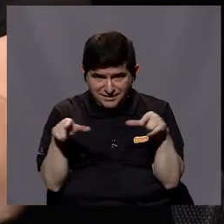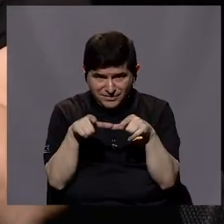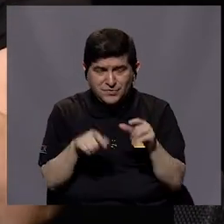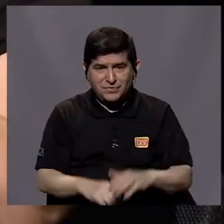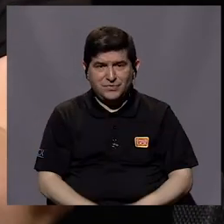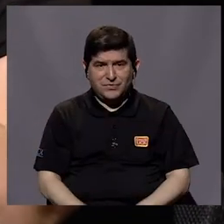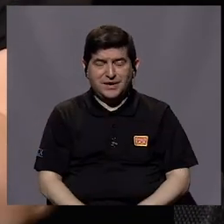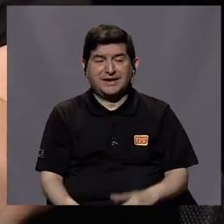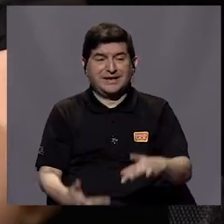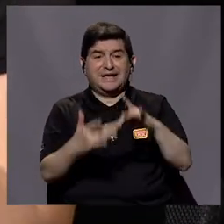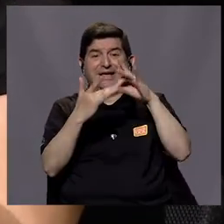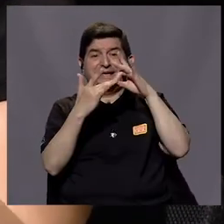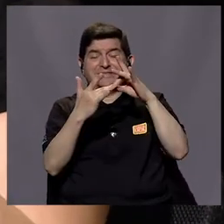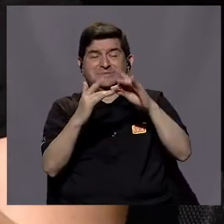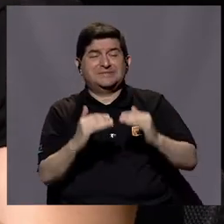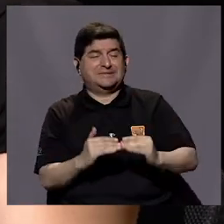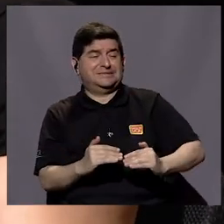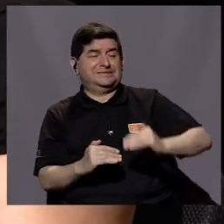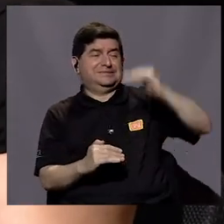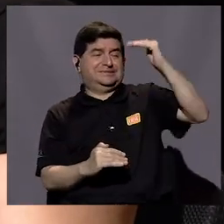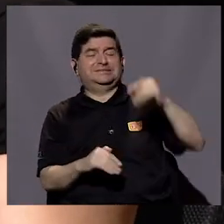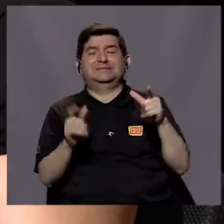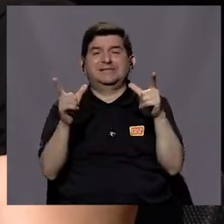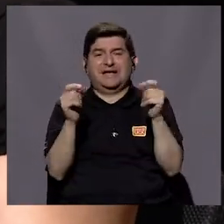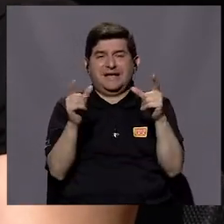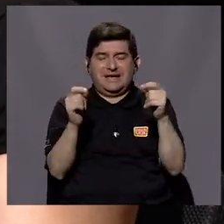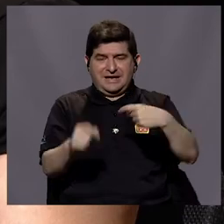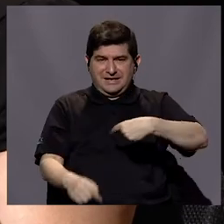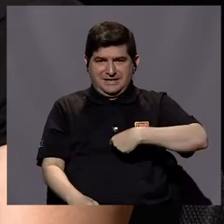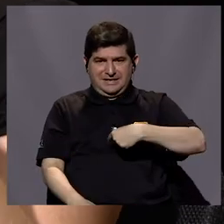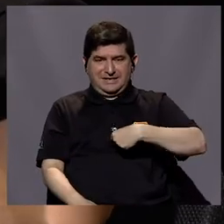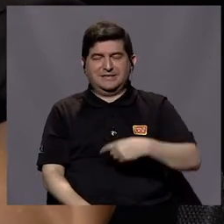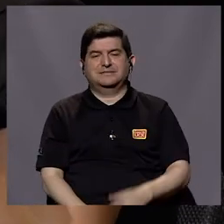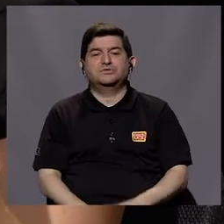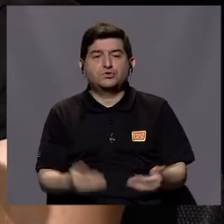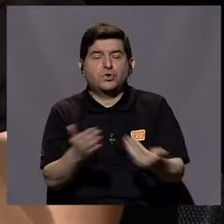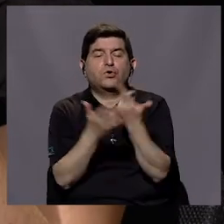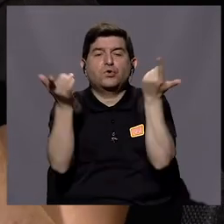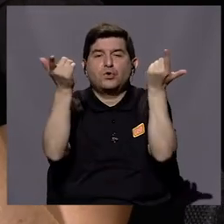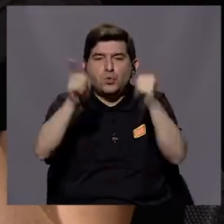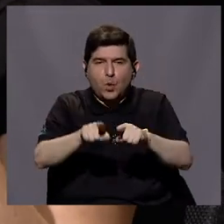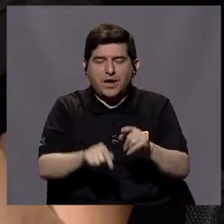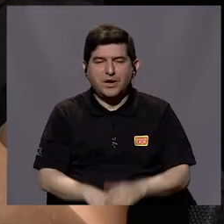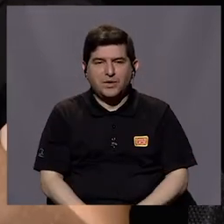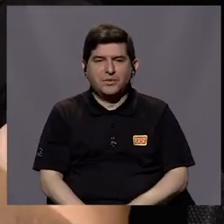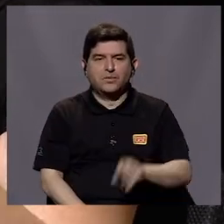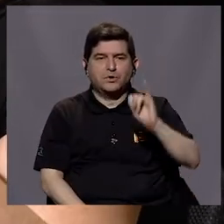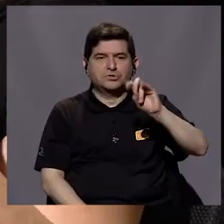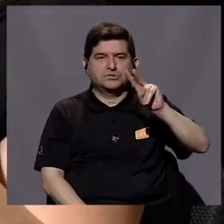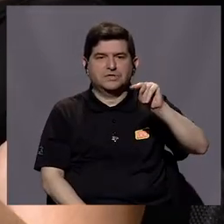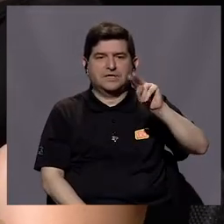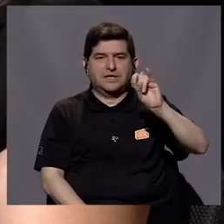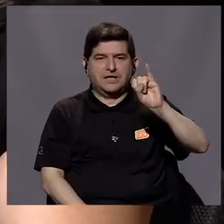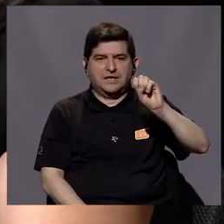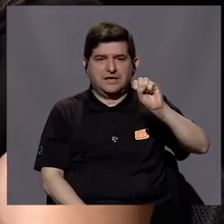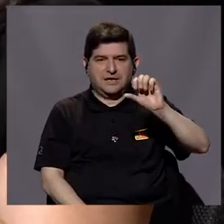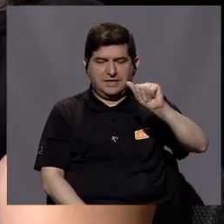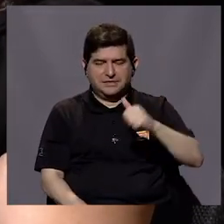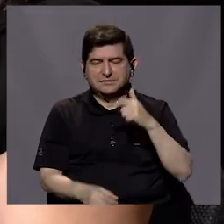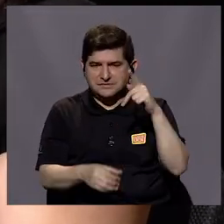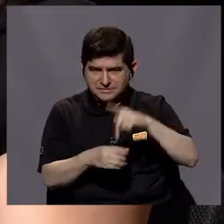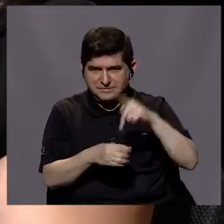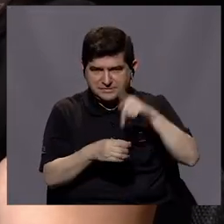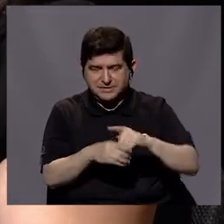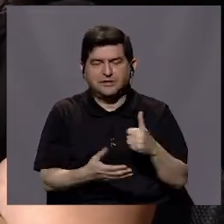zona donde era particularmente alto el cáncer gástrico la incidencia los casos nuevos entonces el INISA participó de manera